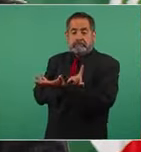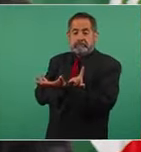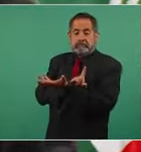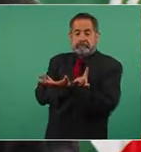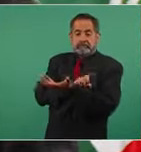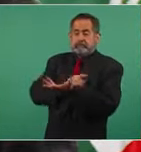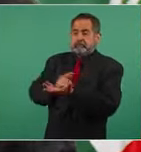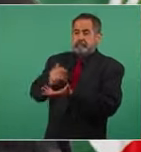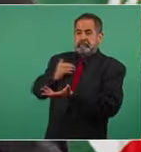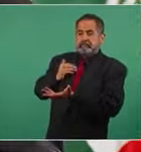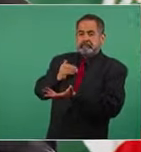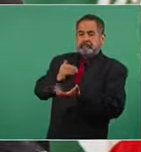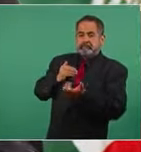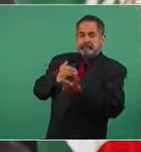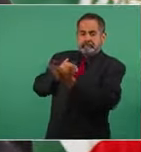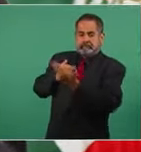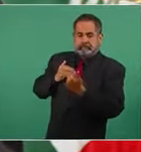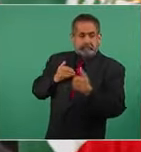y él se queda atrás